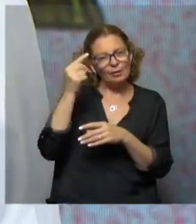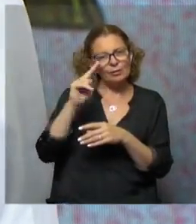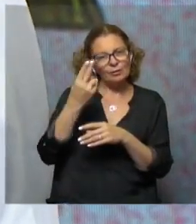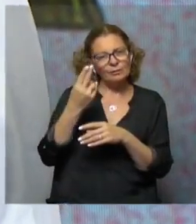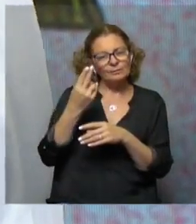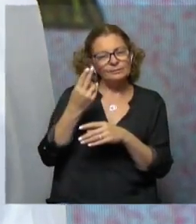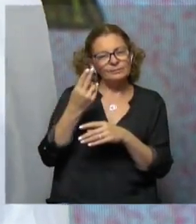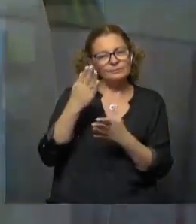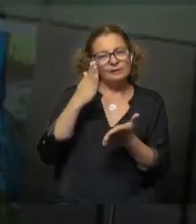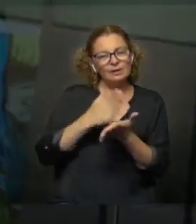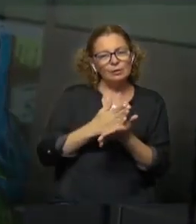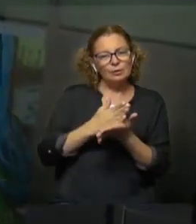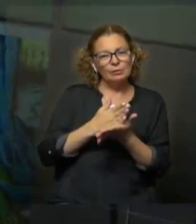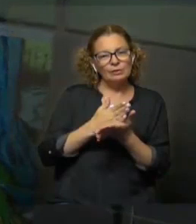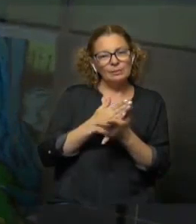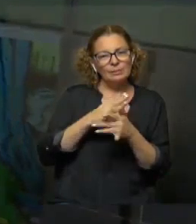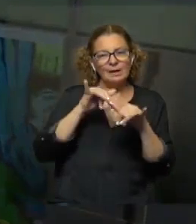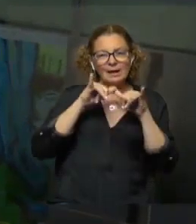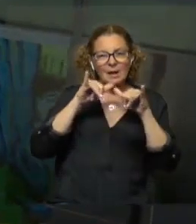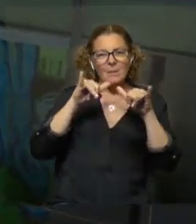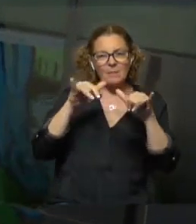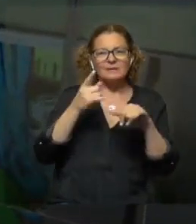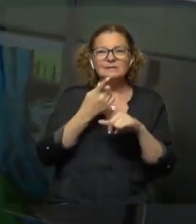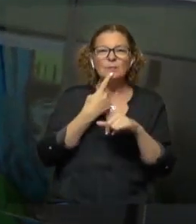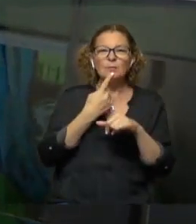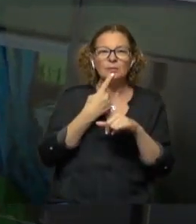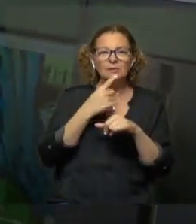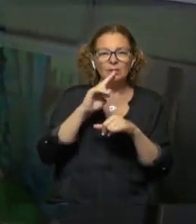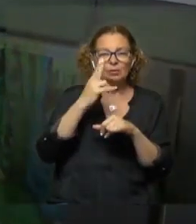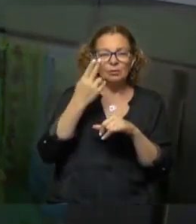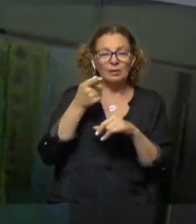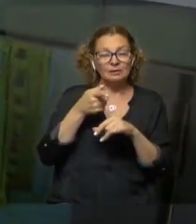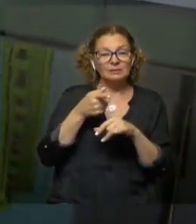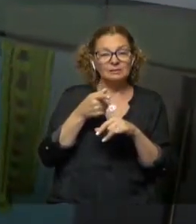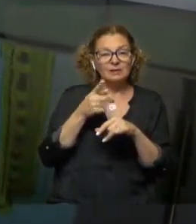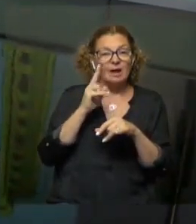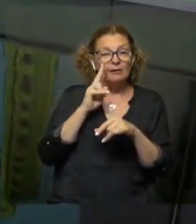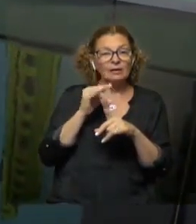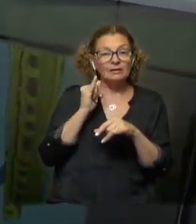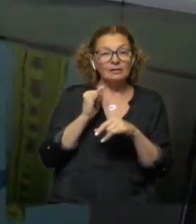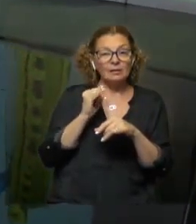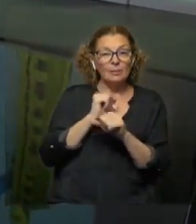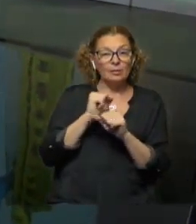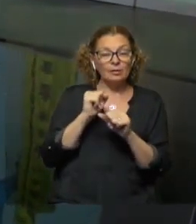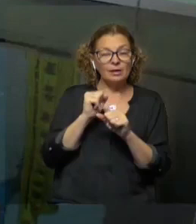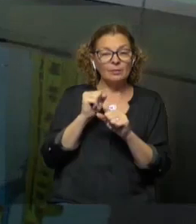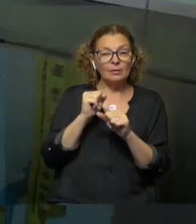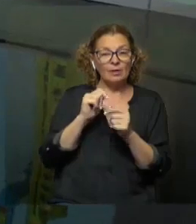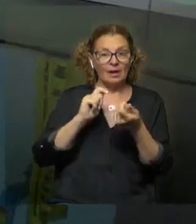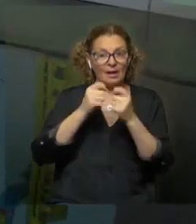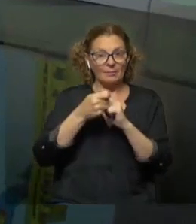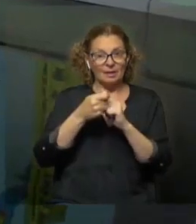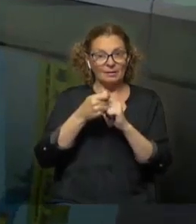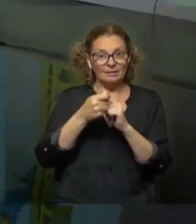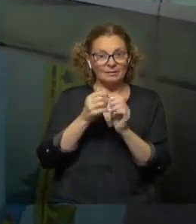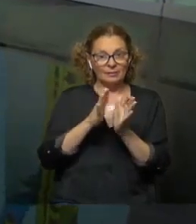El último era sobre campañas políticas en Uruguay. Y bueno, a ver si podríamos trasladar eso a un